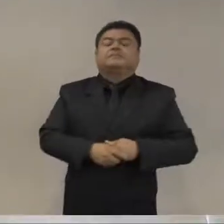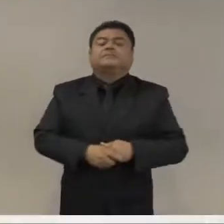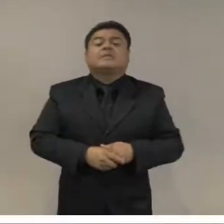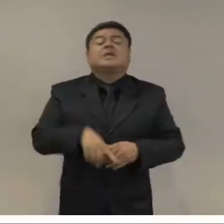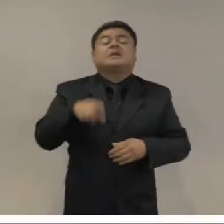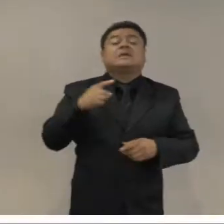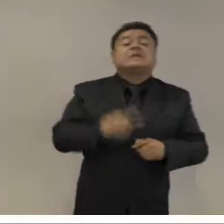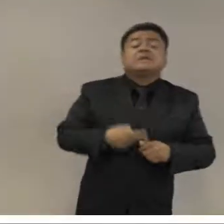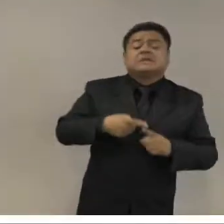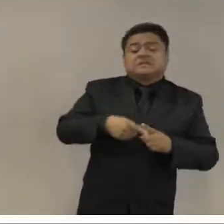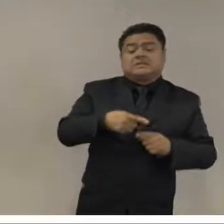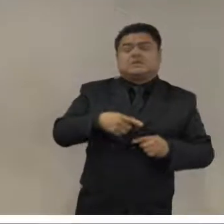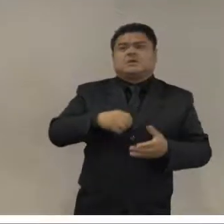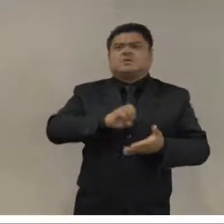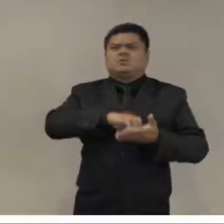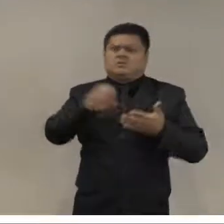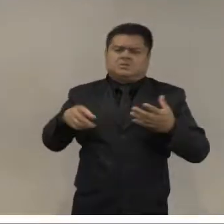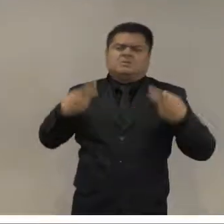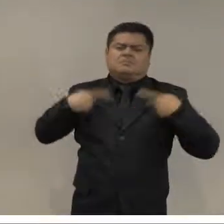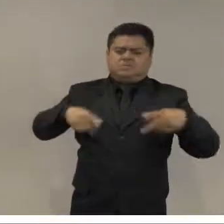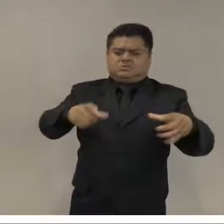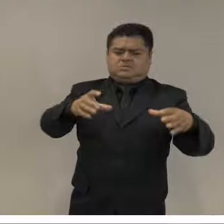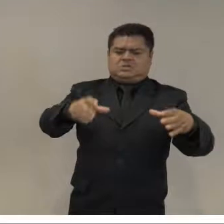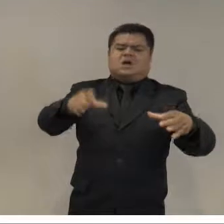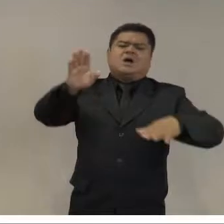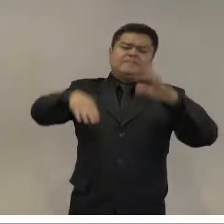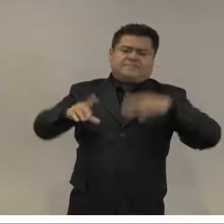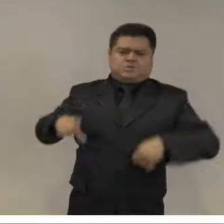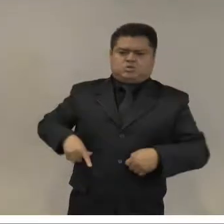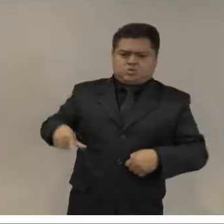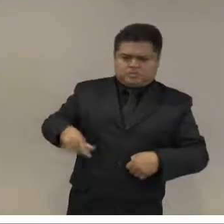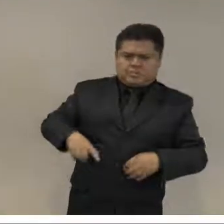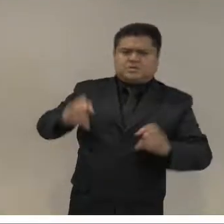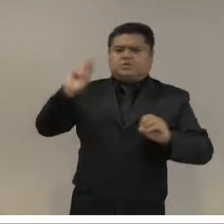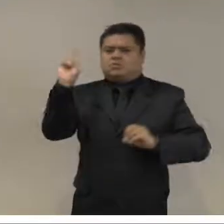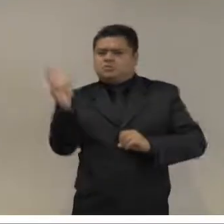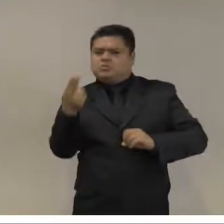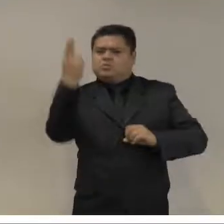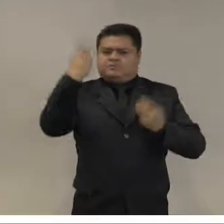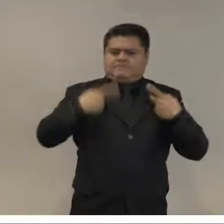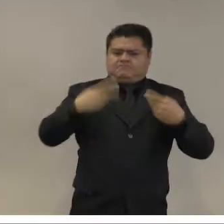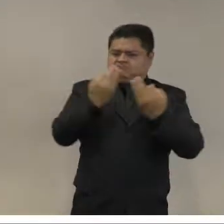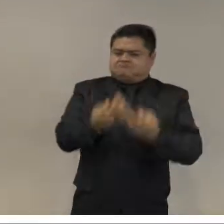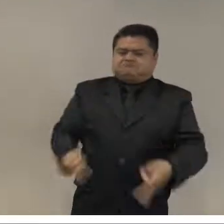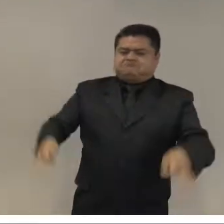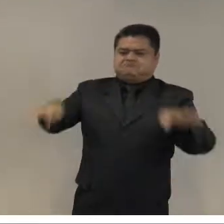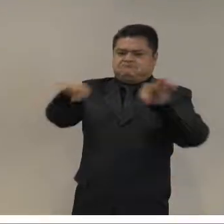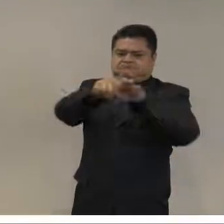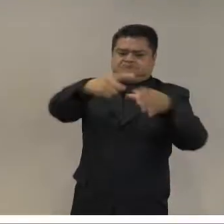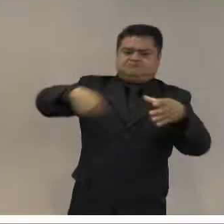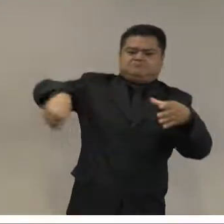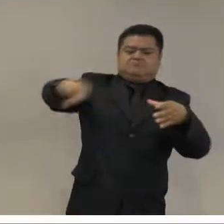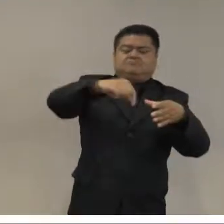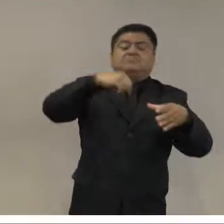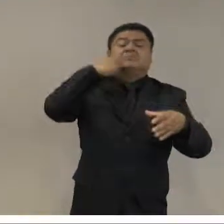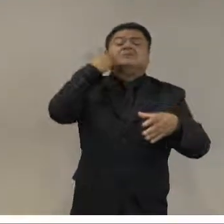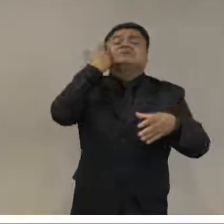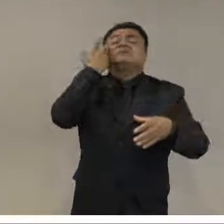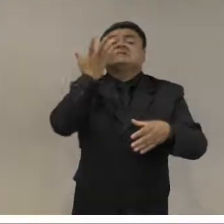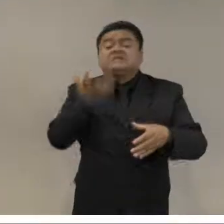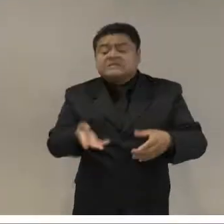ideológico. En algunos círculos políticos y académicos influyentes, hay un esfuerzo de pintar a las pandillas,